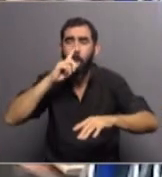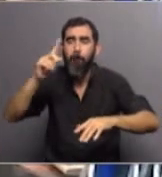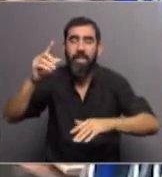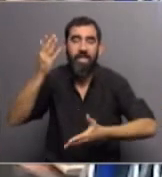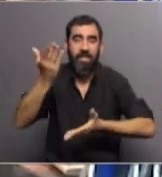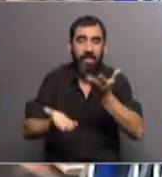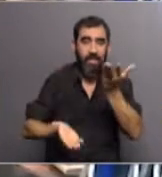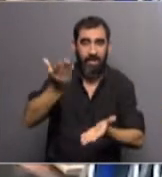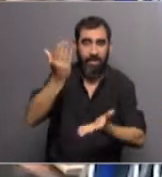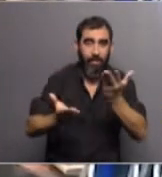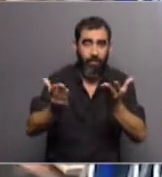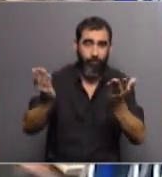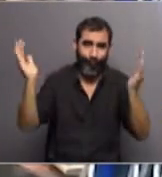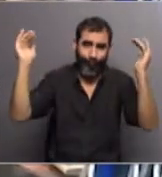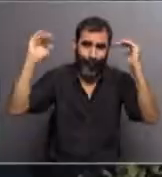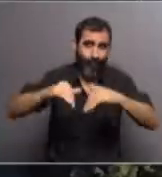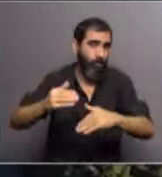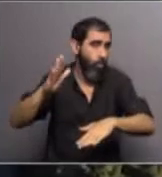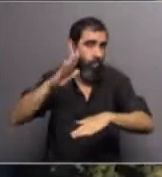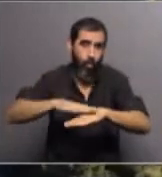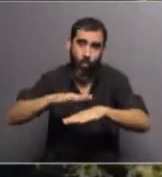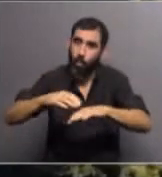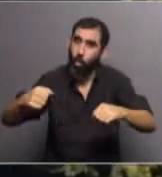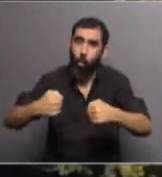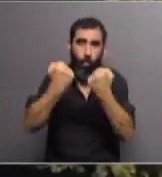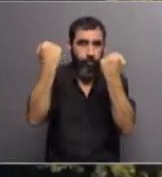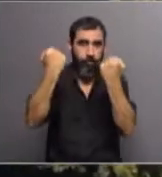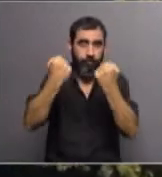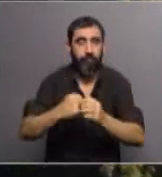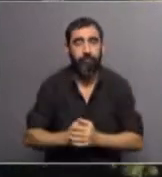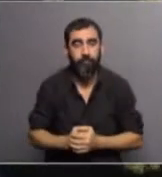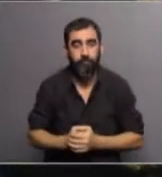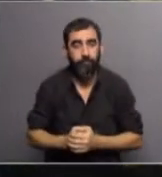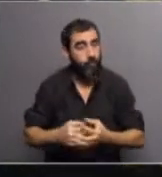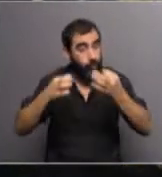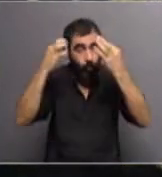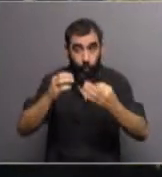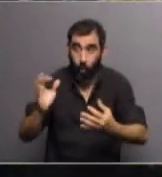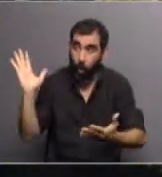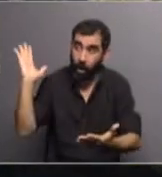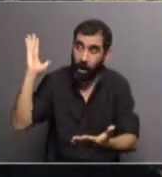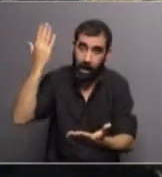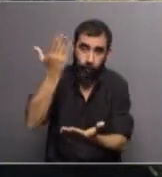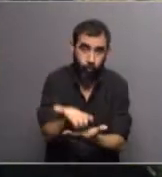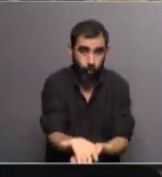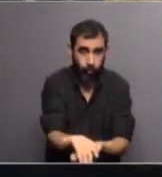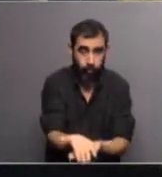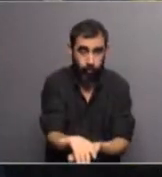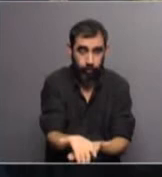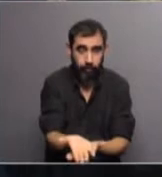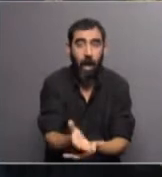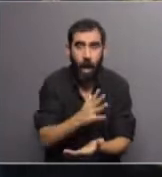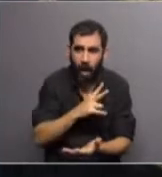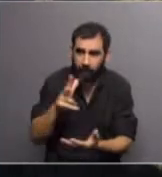en un instante, cuando realmente cayó y tuvimos los